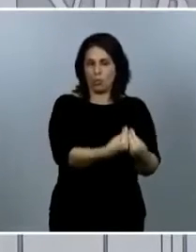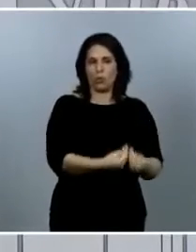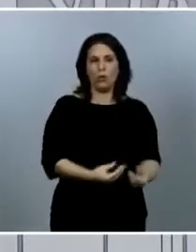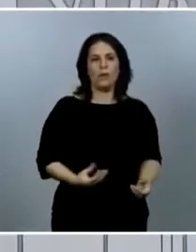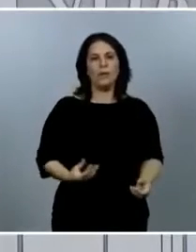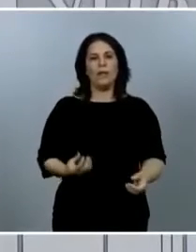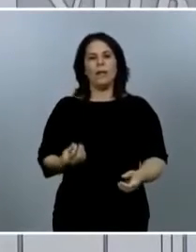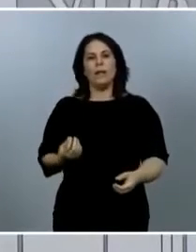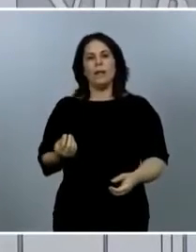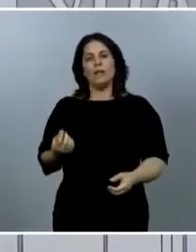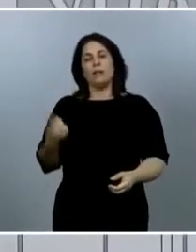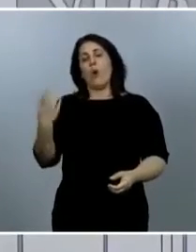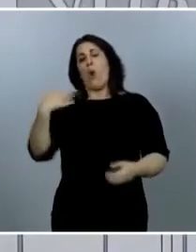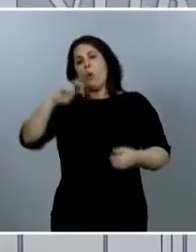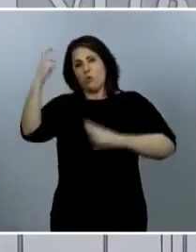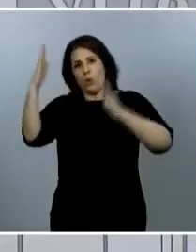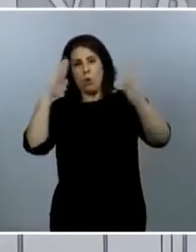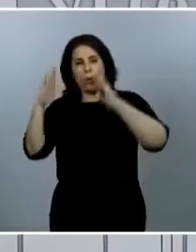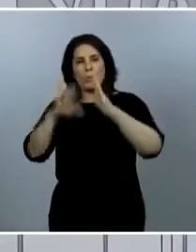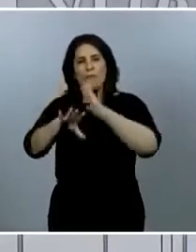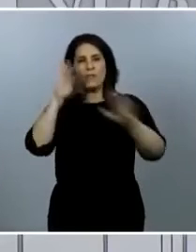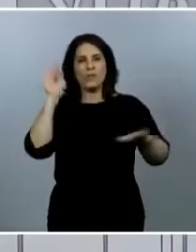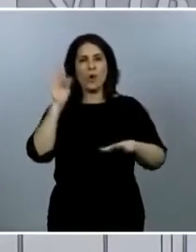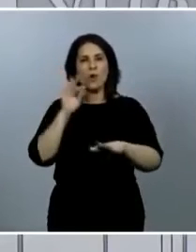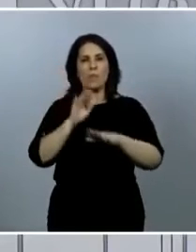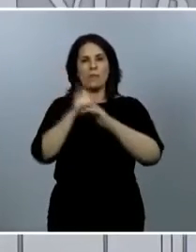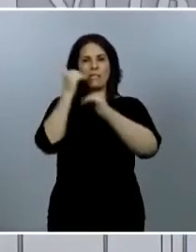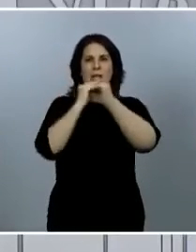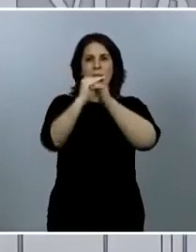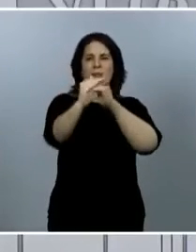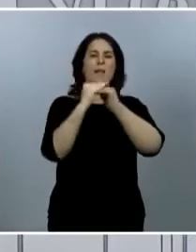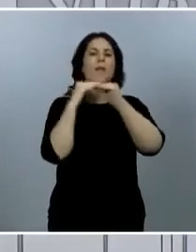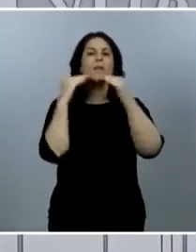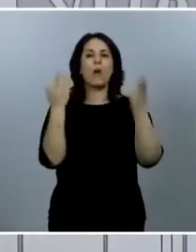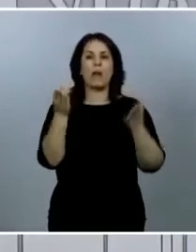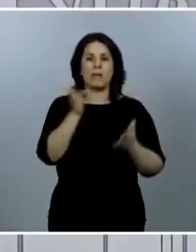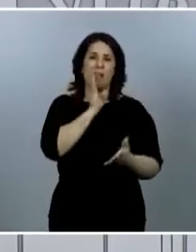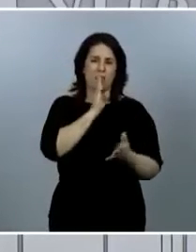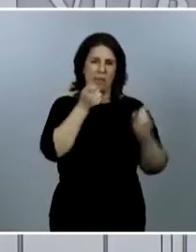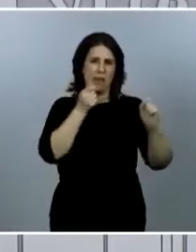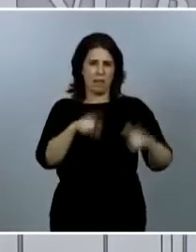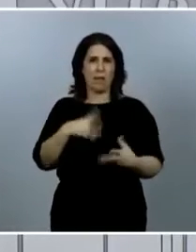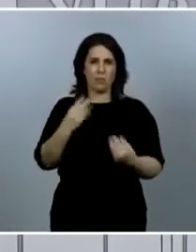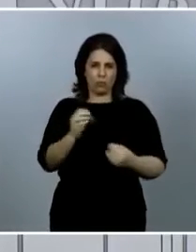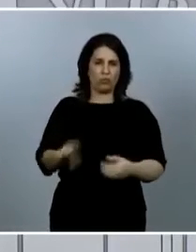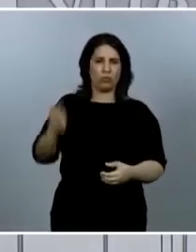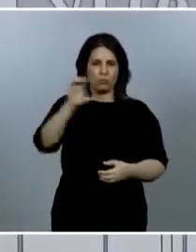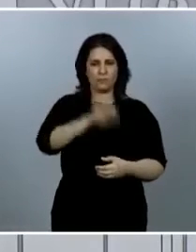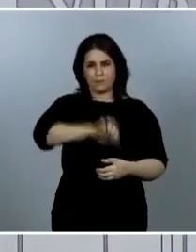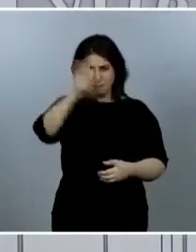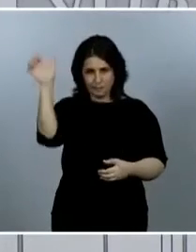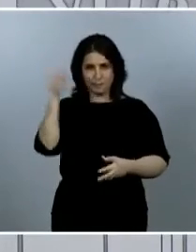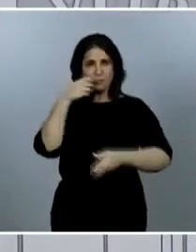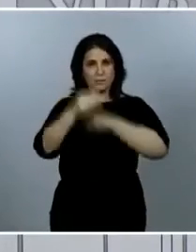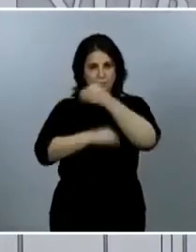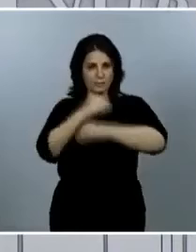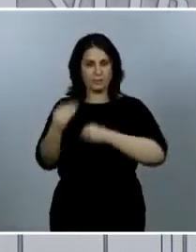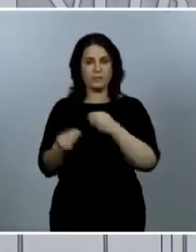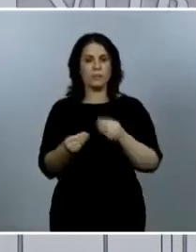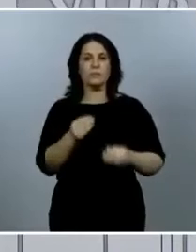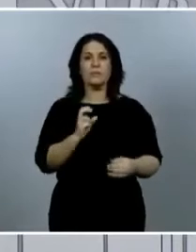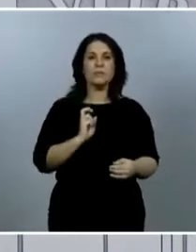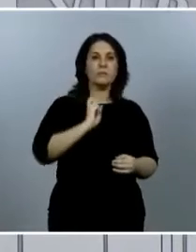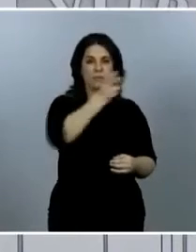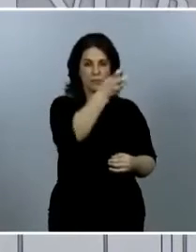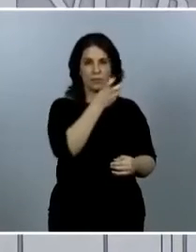determinado se tomó una decisión para dar estabilidad a los datos que es muy parecida a que muchos países de Europa han utilizado y en otros casos algunos otros países han